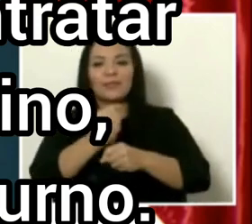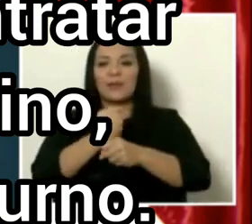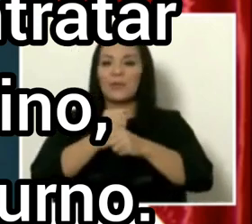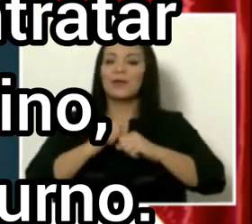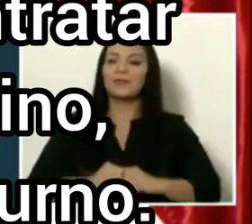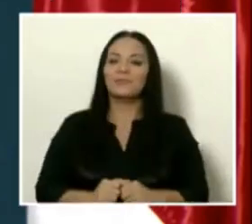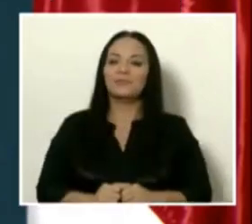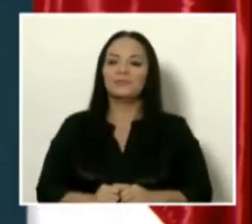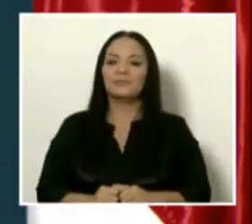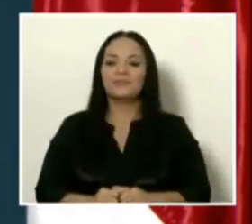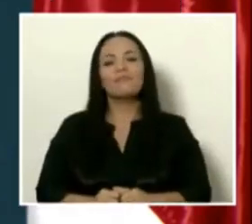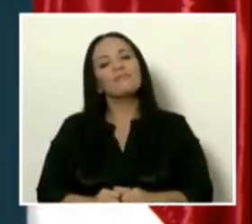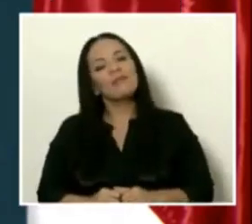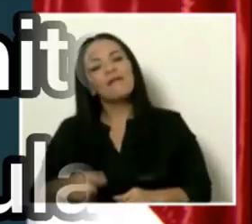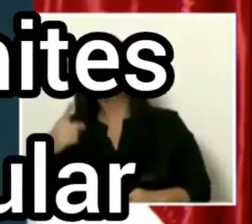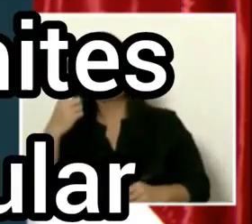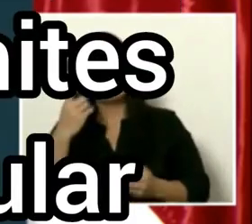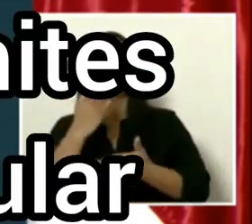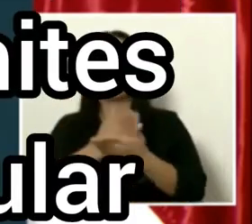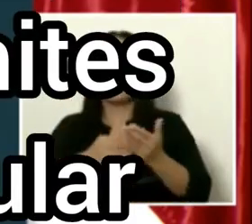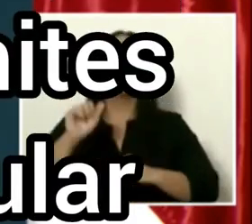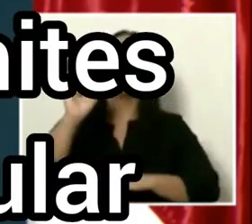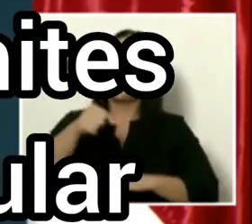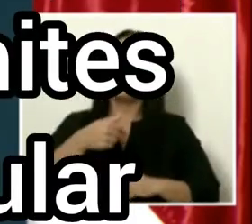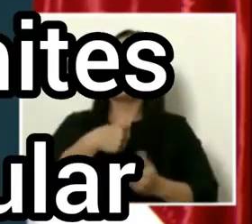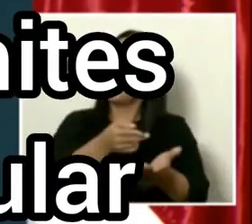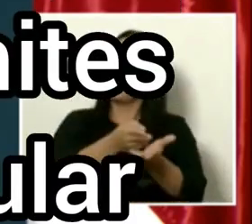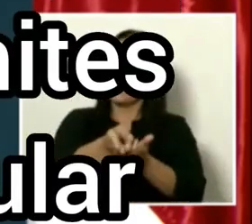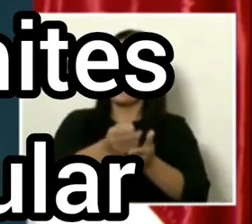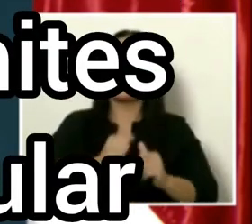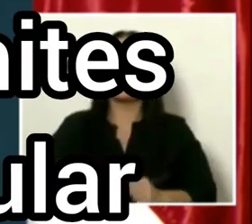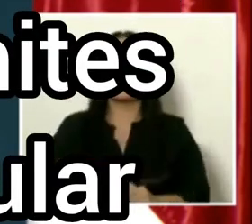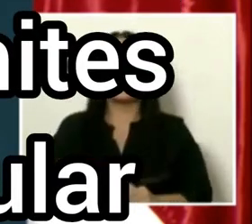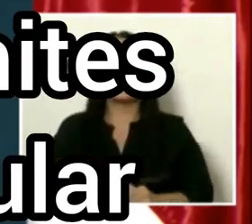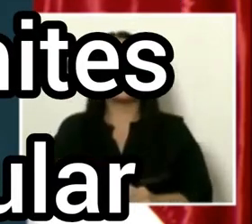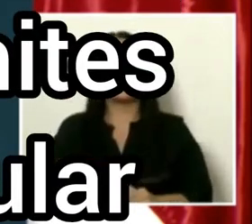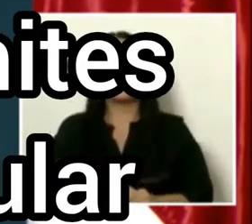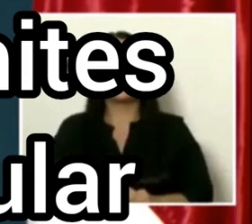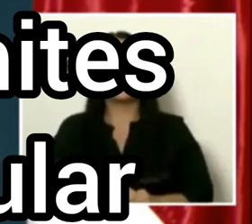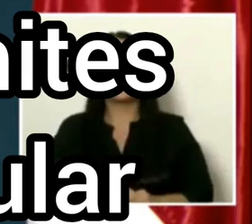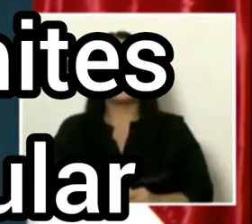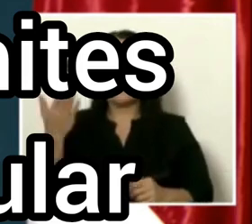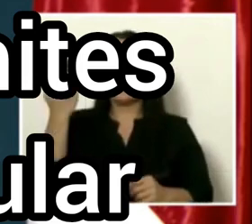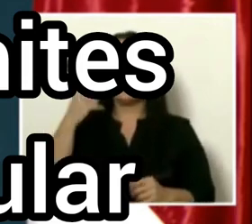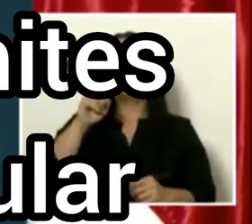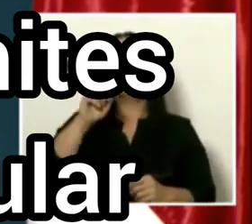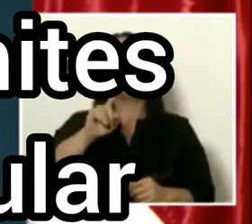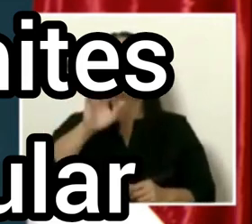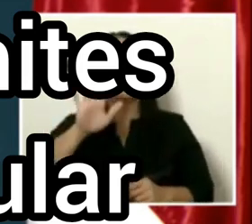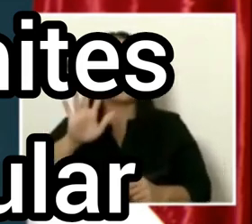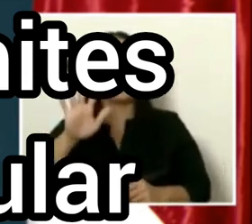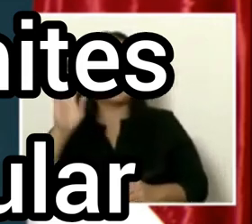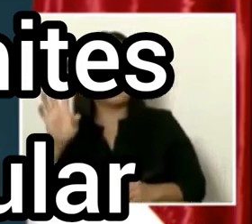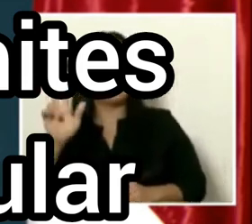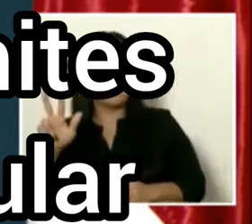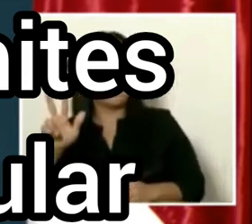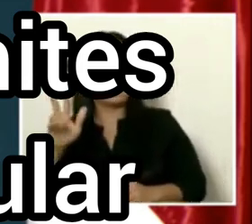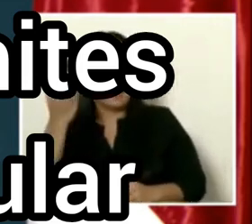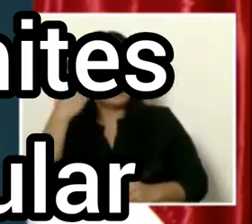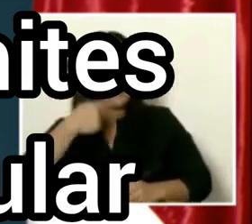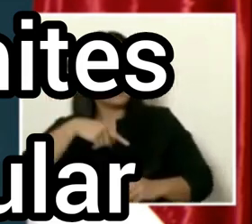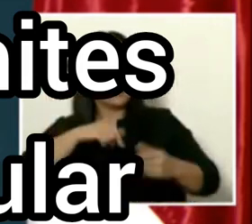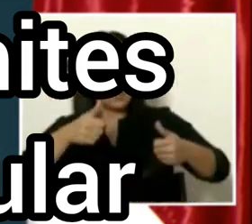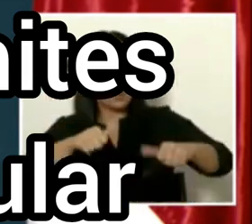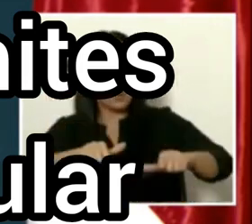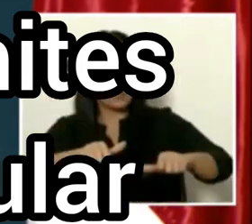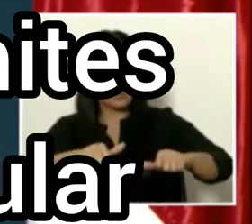quedan unos, yo soy muy franco, de los 153 que habíamos acordado,